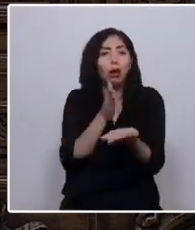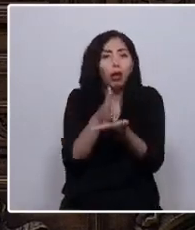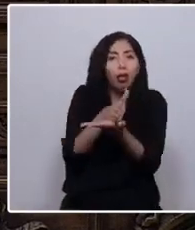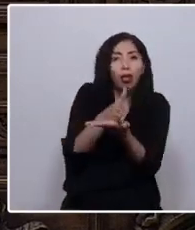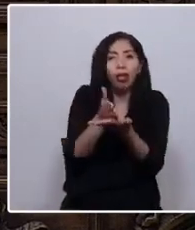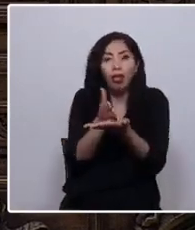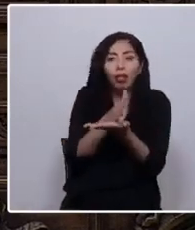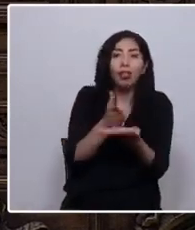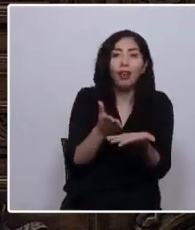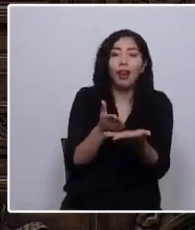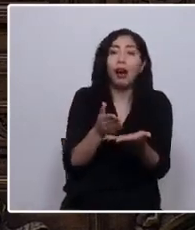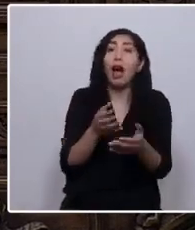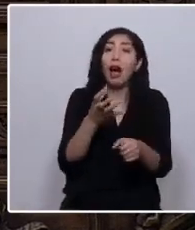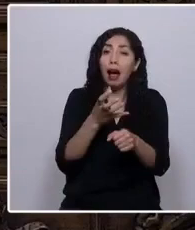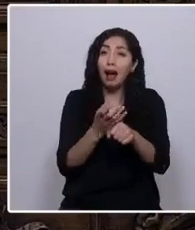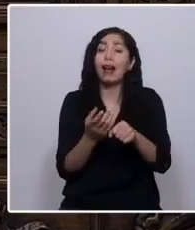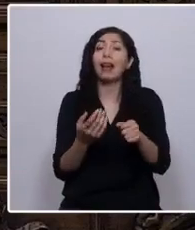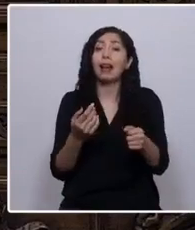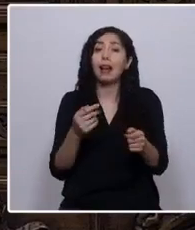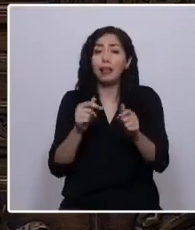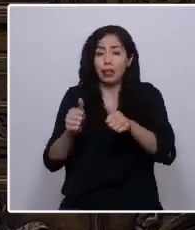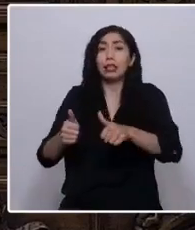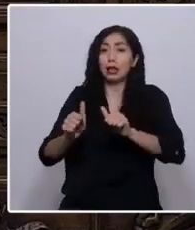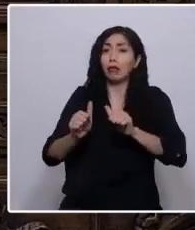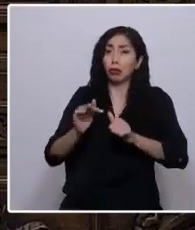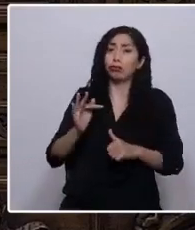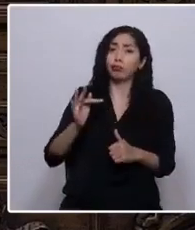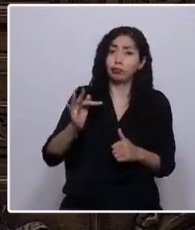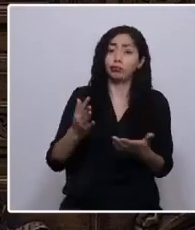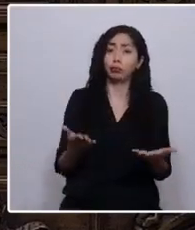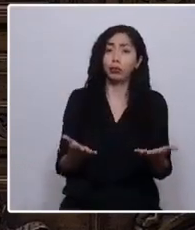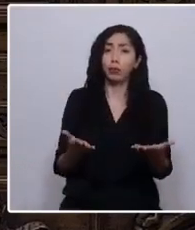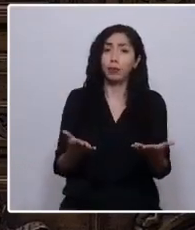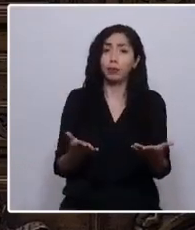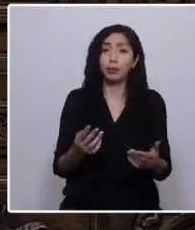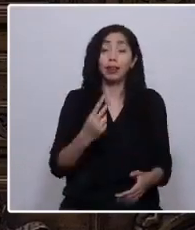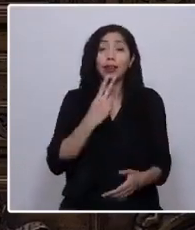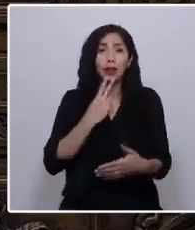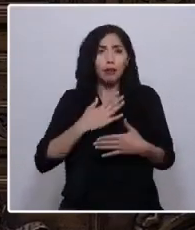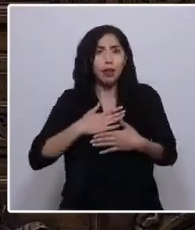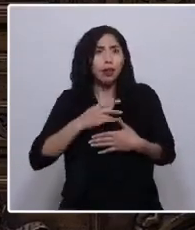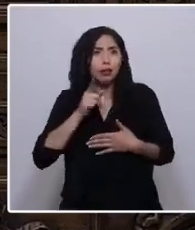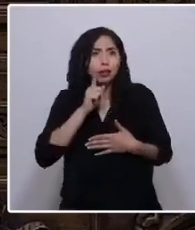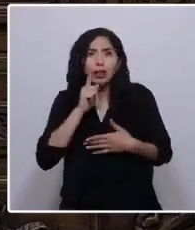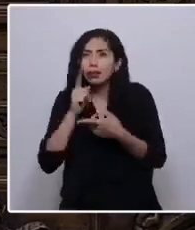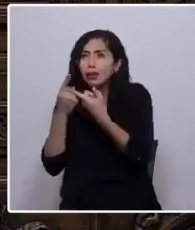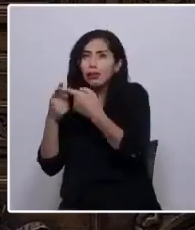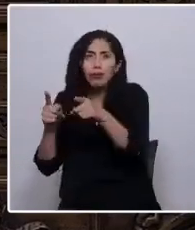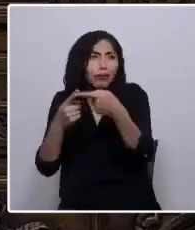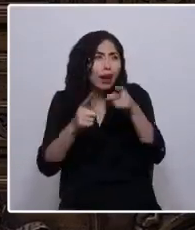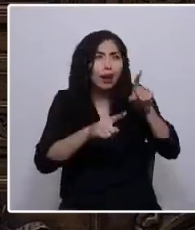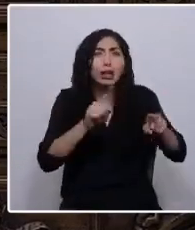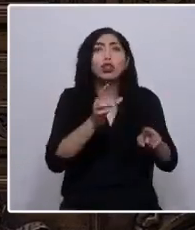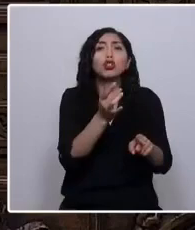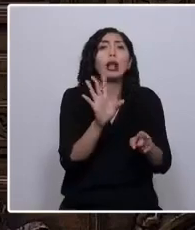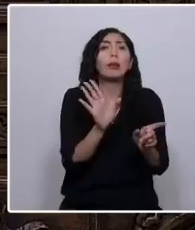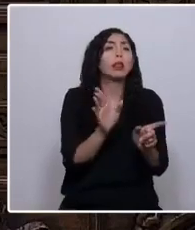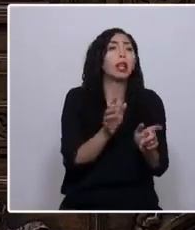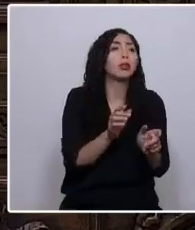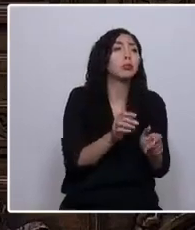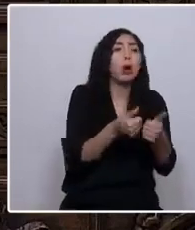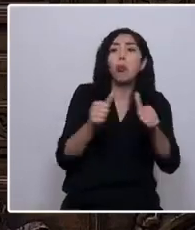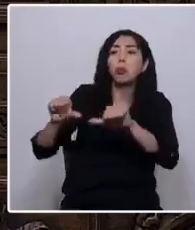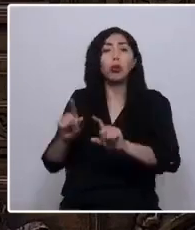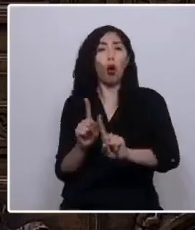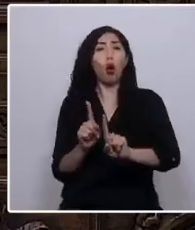desafíos que en realidad tenemos por delante. La vida está llena de matices, la vida está llena de grises, la deliberación es un